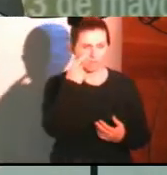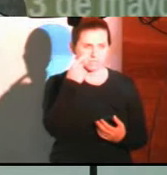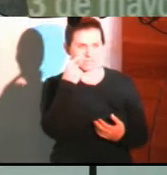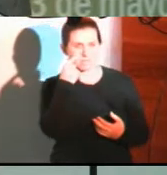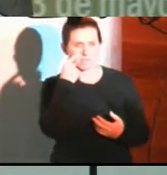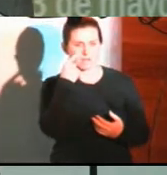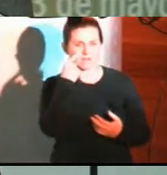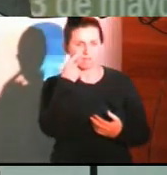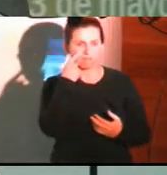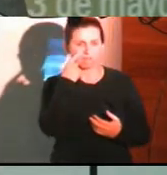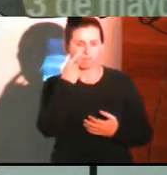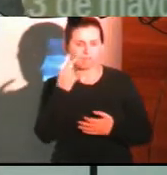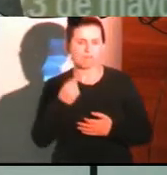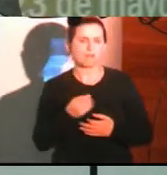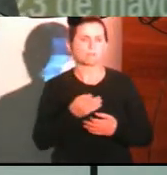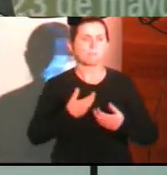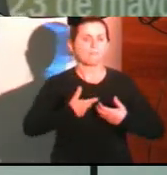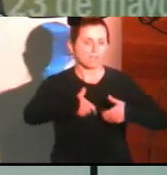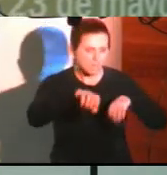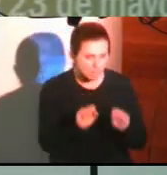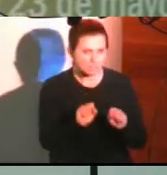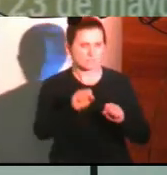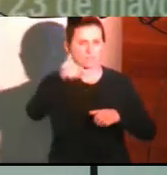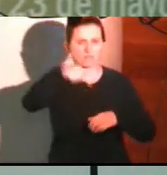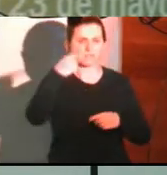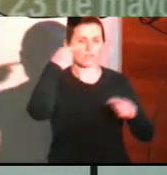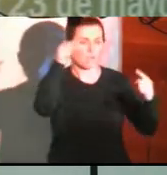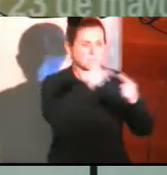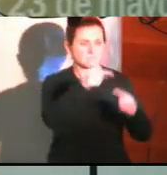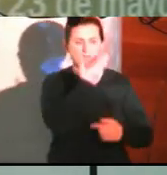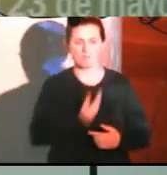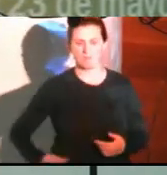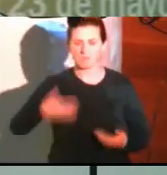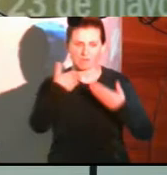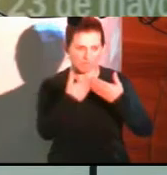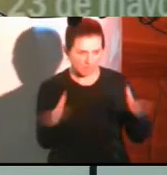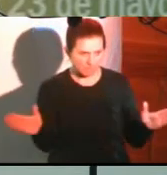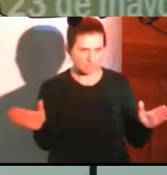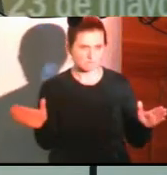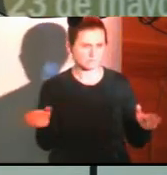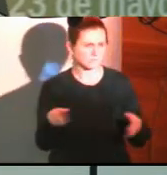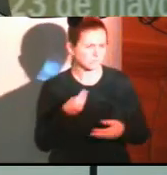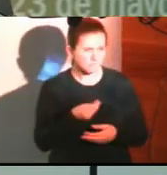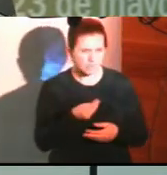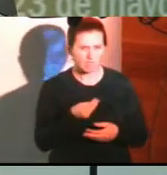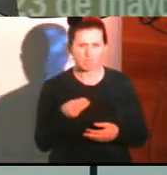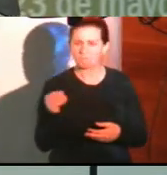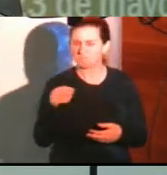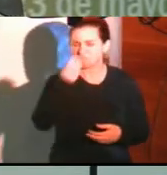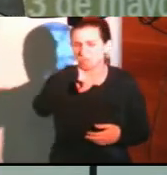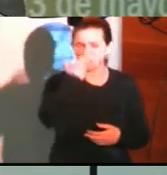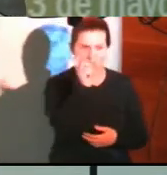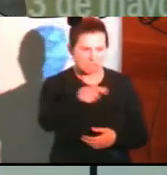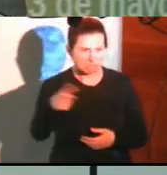este objetivo de gobiernos abierto, en el cual cualquier ciudadano va a poder acceder a la información y a